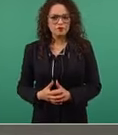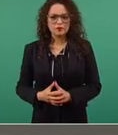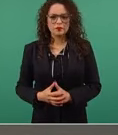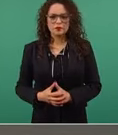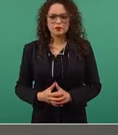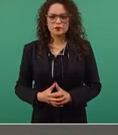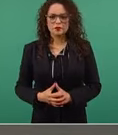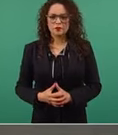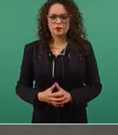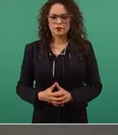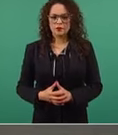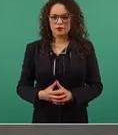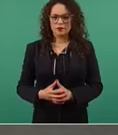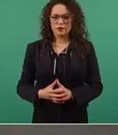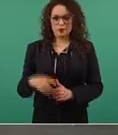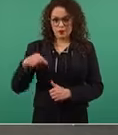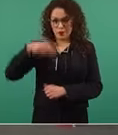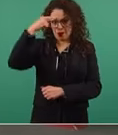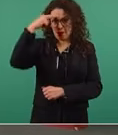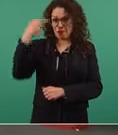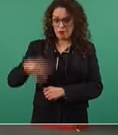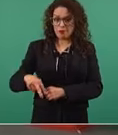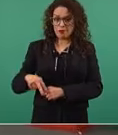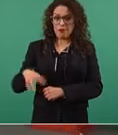hay dictadura en México,